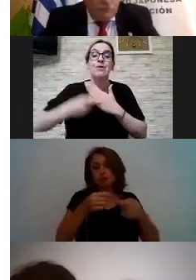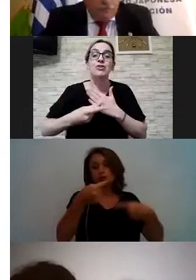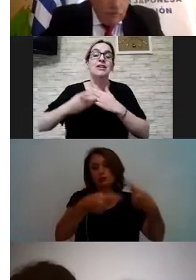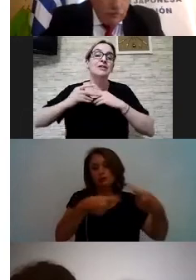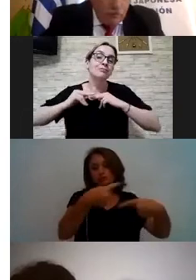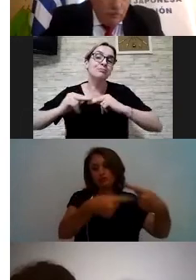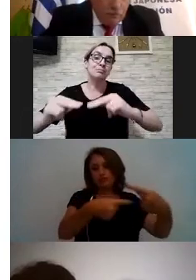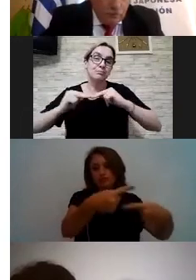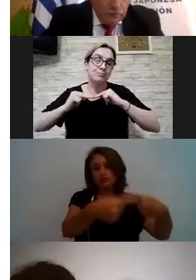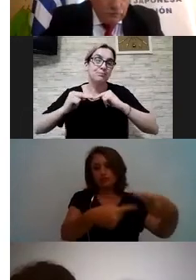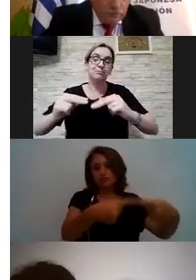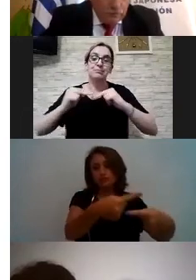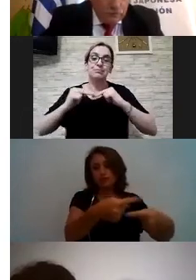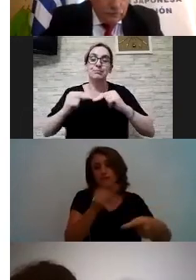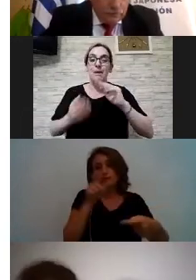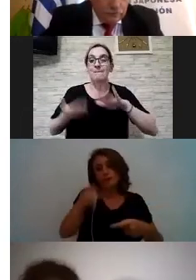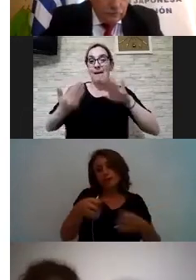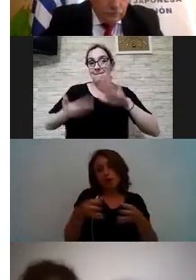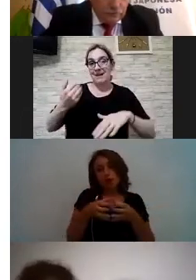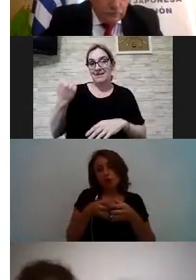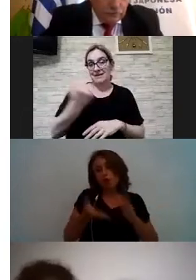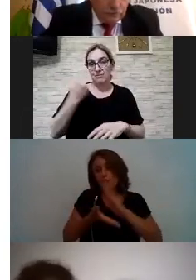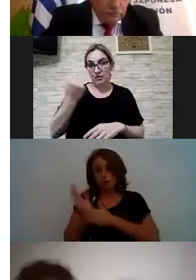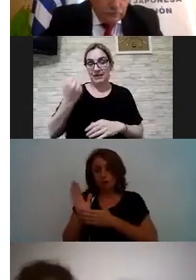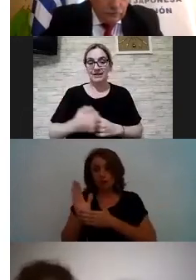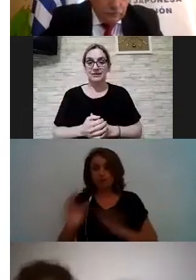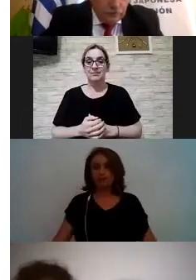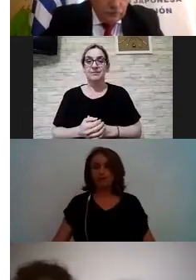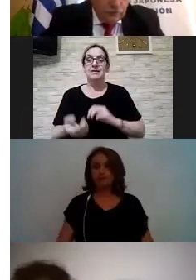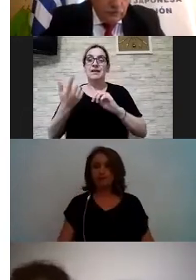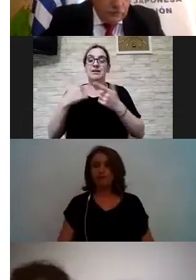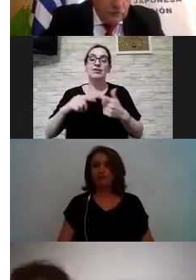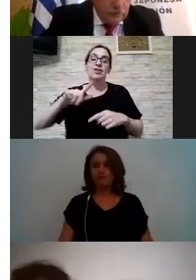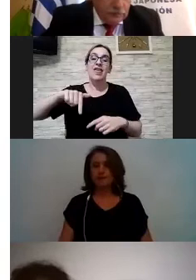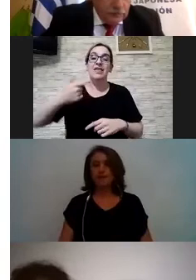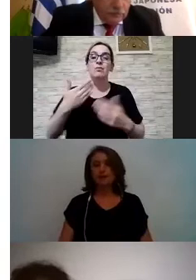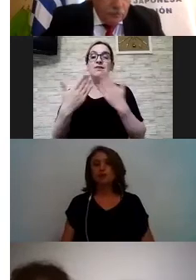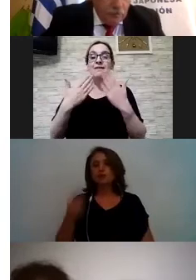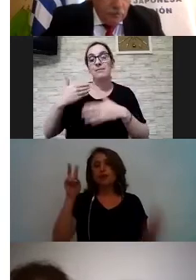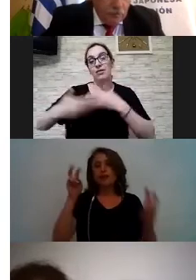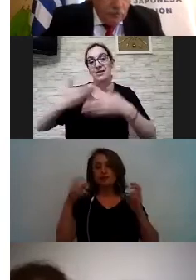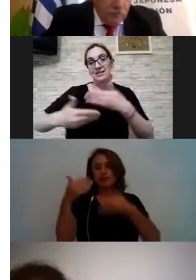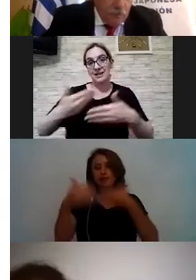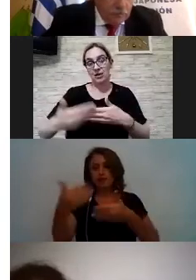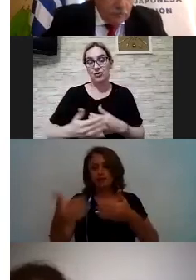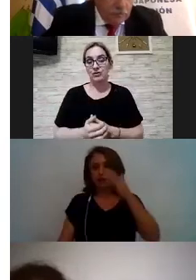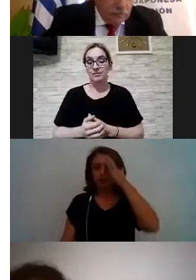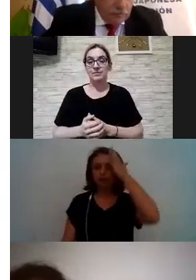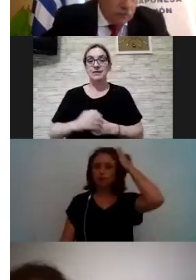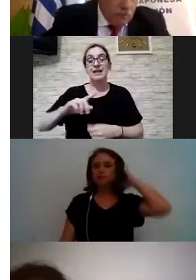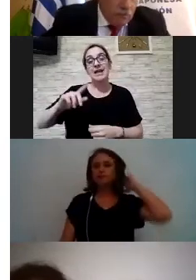una vez que, bueno, que estas instituciones no están allí. Entonces, bueno, nosotros hablamos de desarrollo. En la siguiente